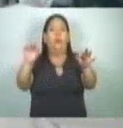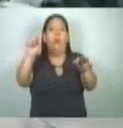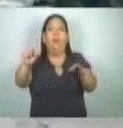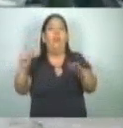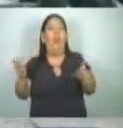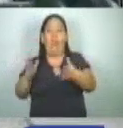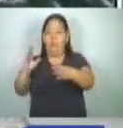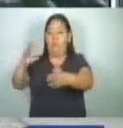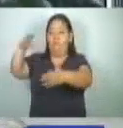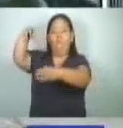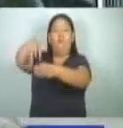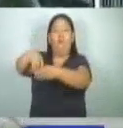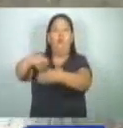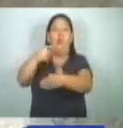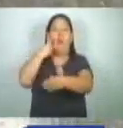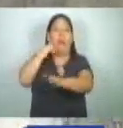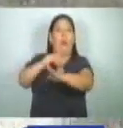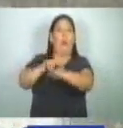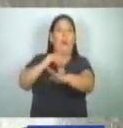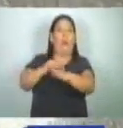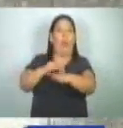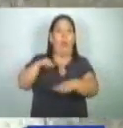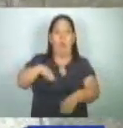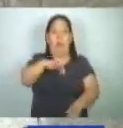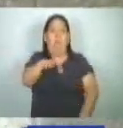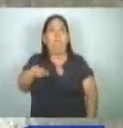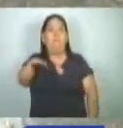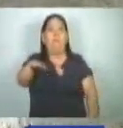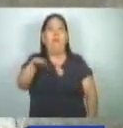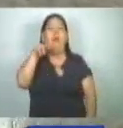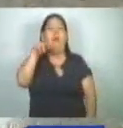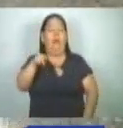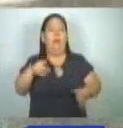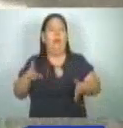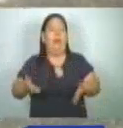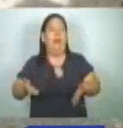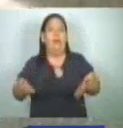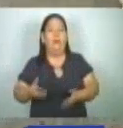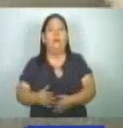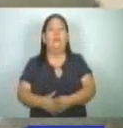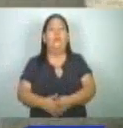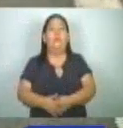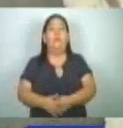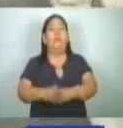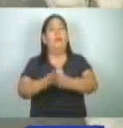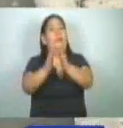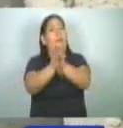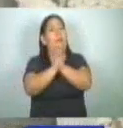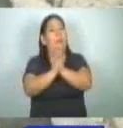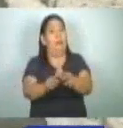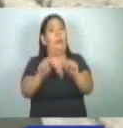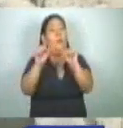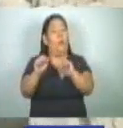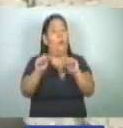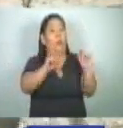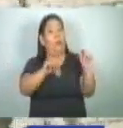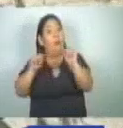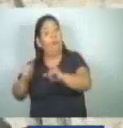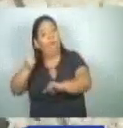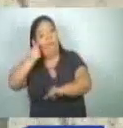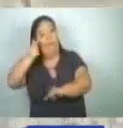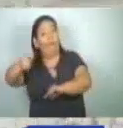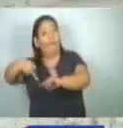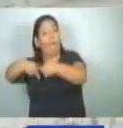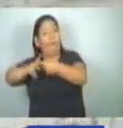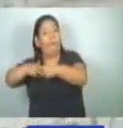para evitar que los vehículos pasen sobre este hoyo que se ha formado y piden a las autoridades correspondientes la reparación de la calle